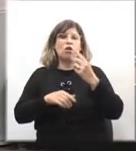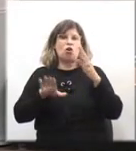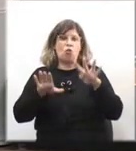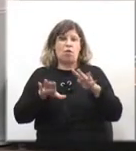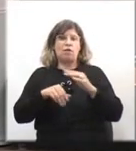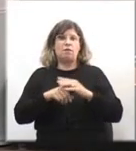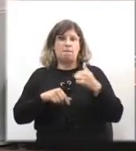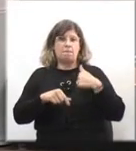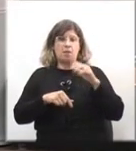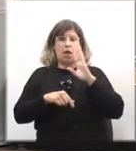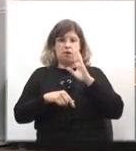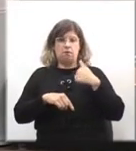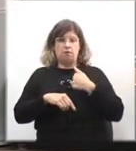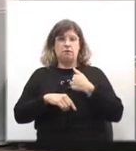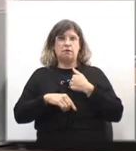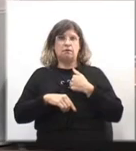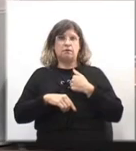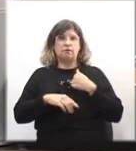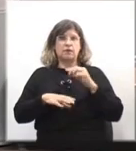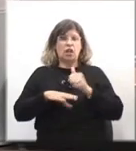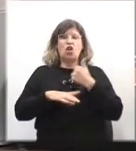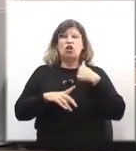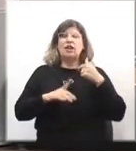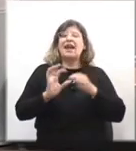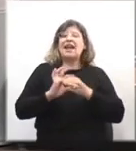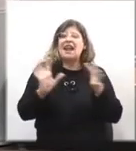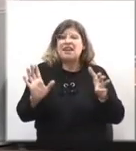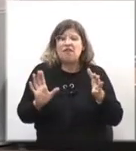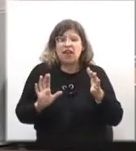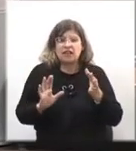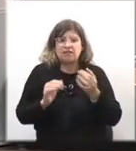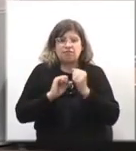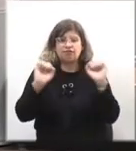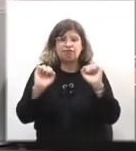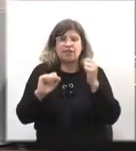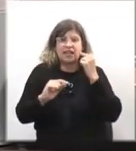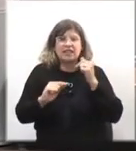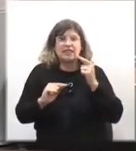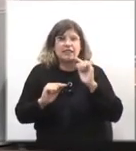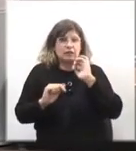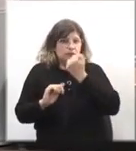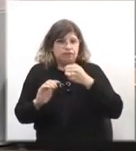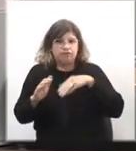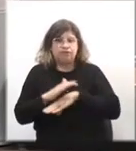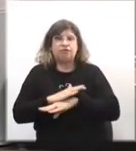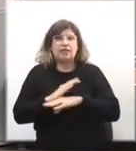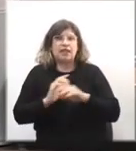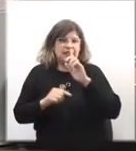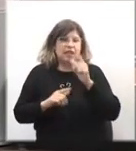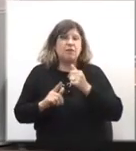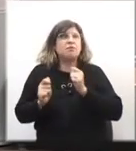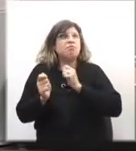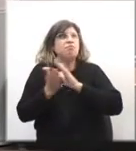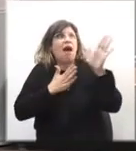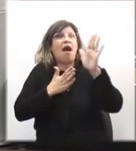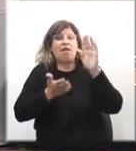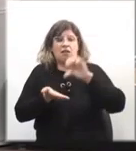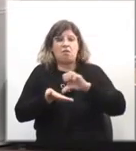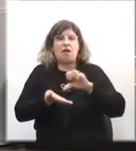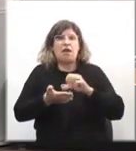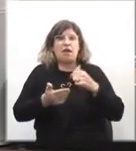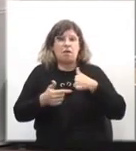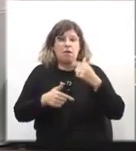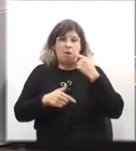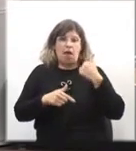logra que la liberen y entra en la clandestinidad y rápidamente sale del país. Mi padre quedó